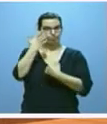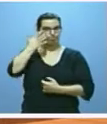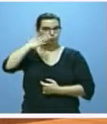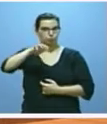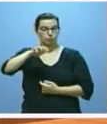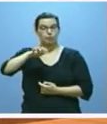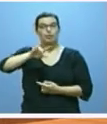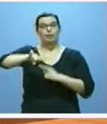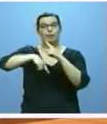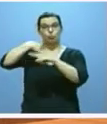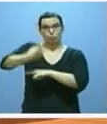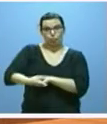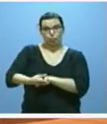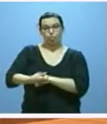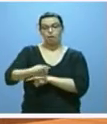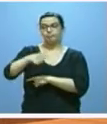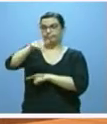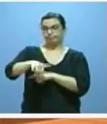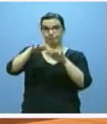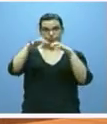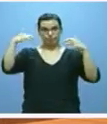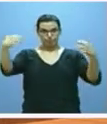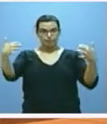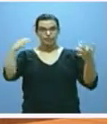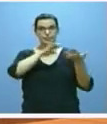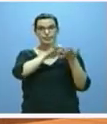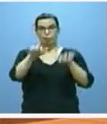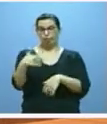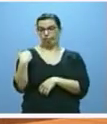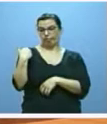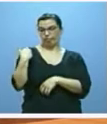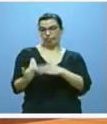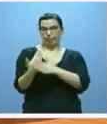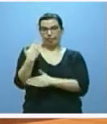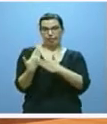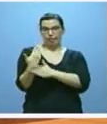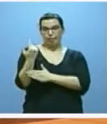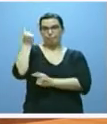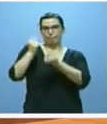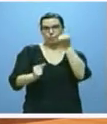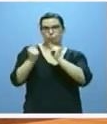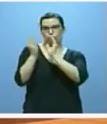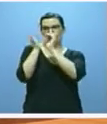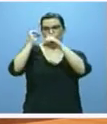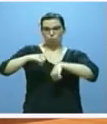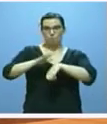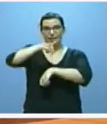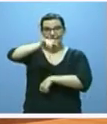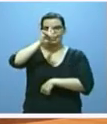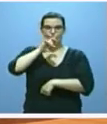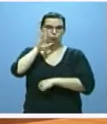ejemplo, en el hecho de que estas Cortes hayan aprobado hace tan solo unos días el presupuesto de la comunidad para 2017,